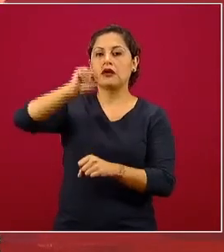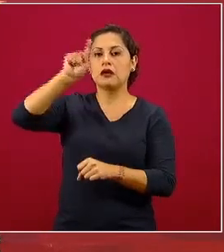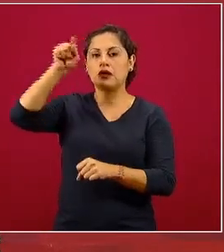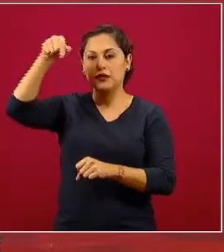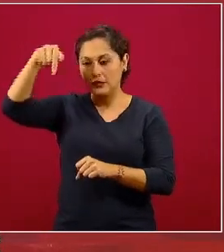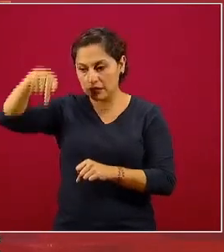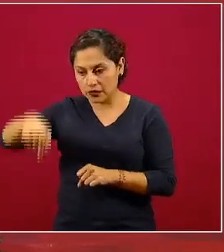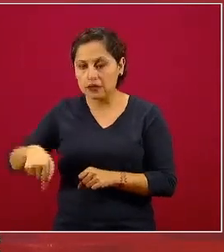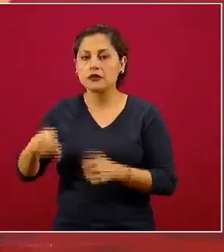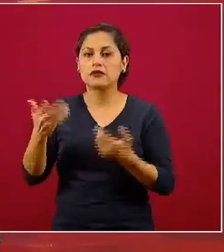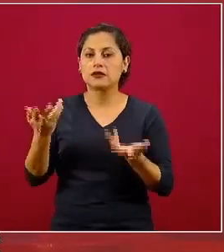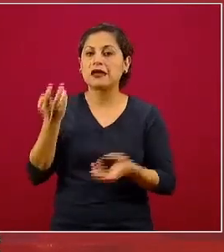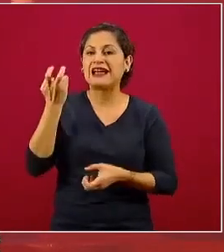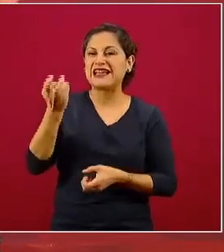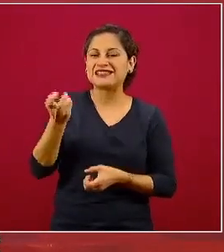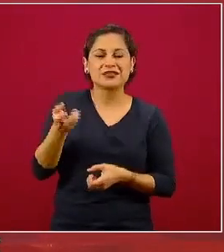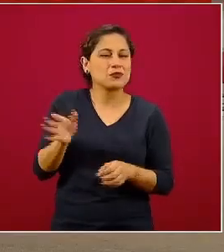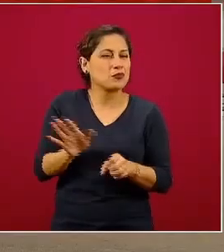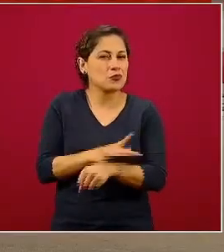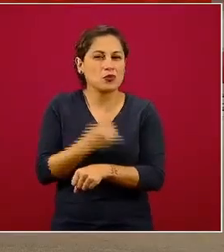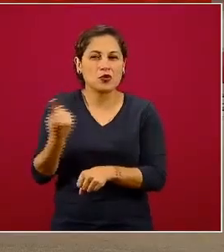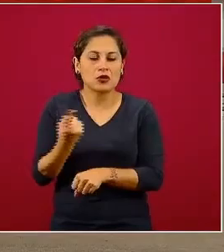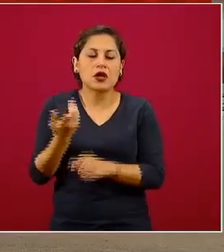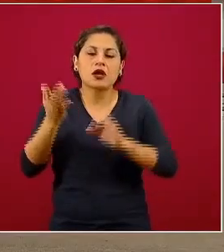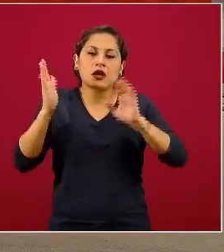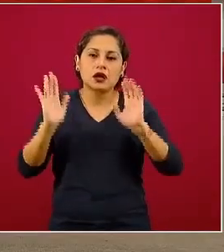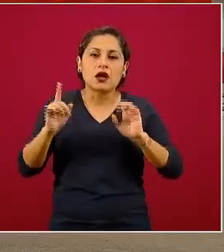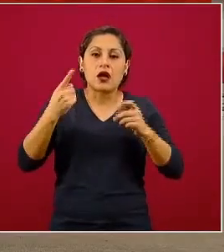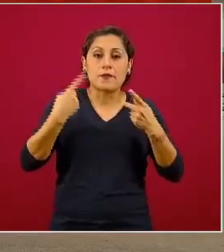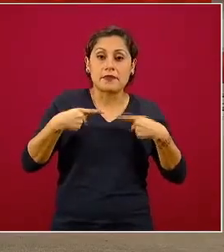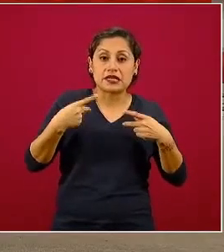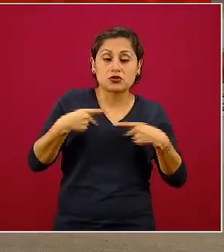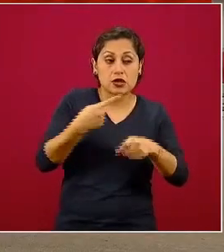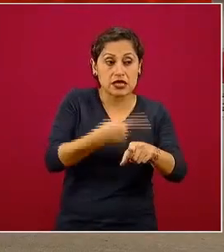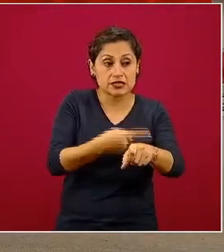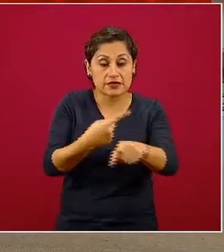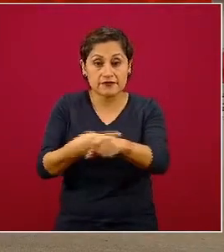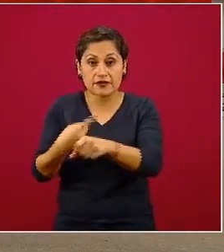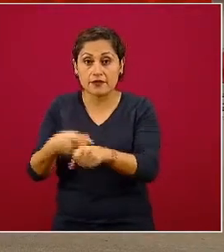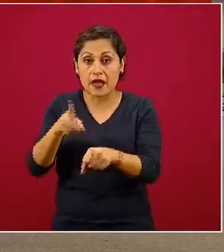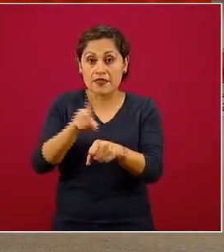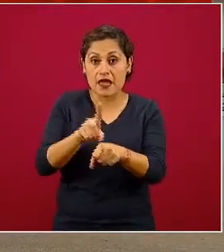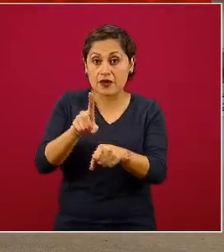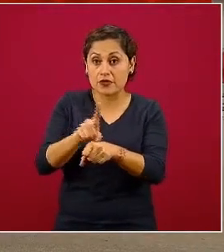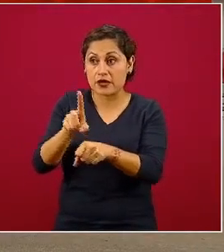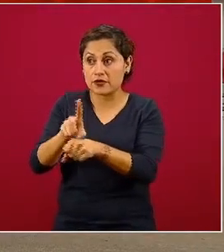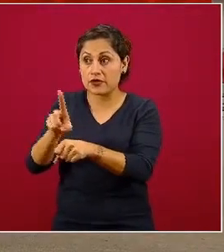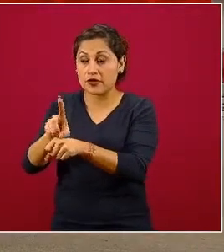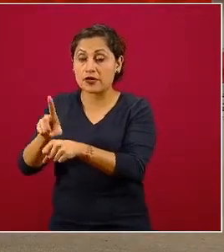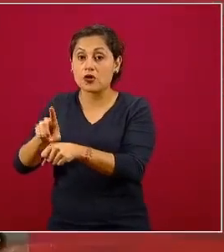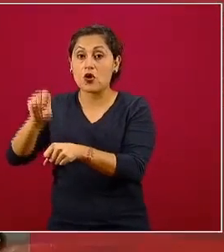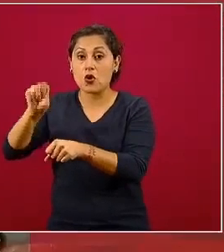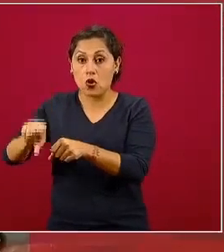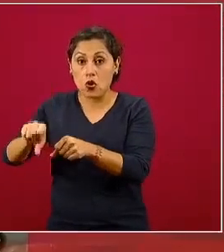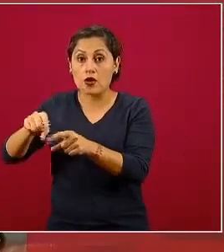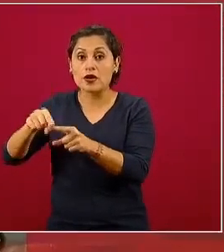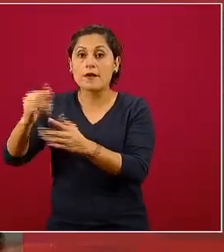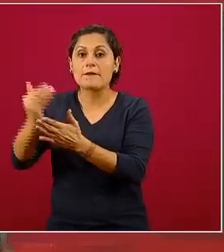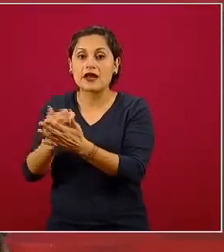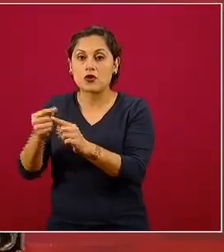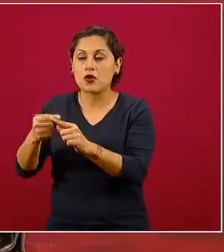directa es el número de casos diarios es menor hoy de lo que era el día previo